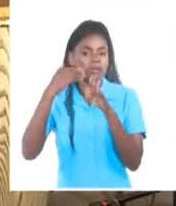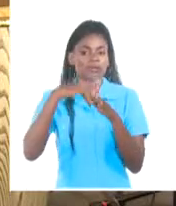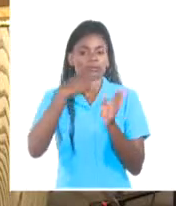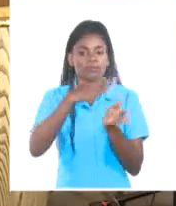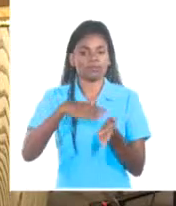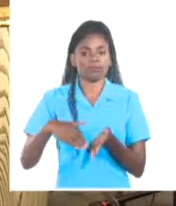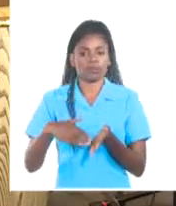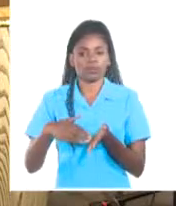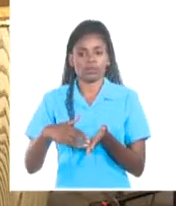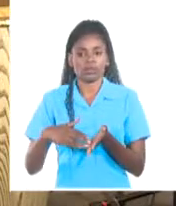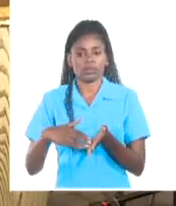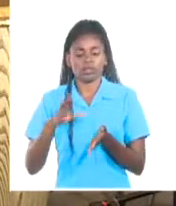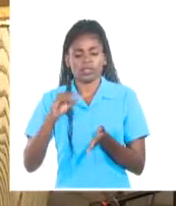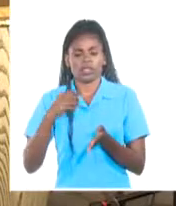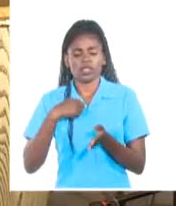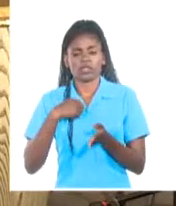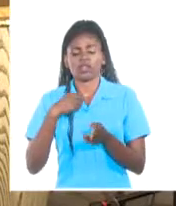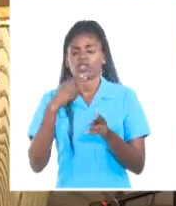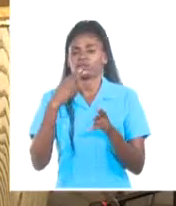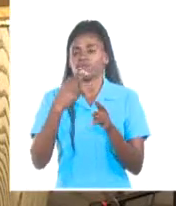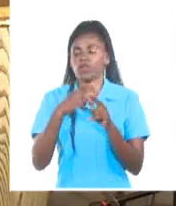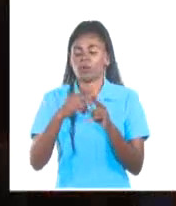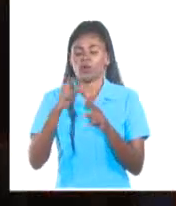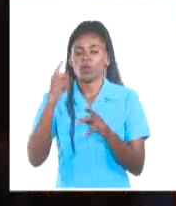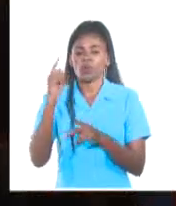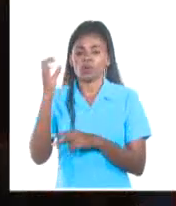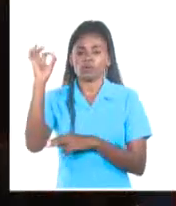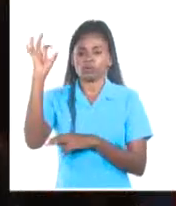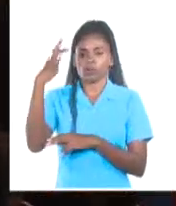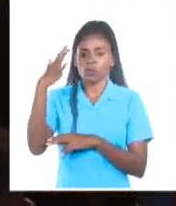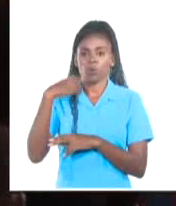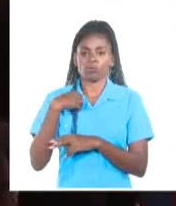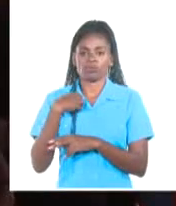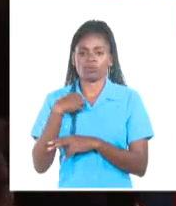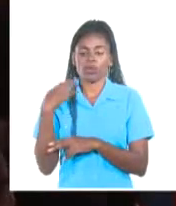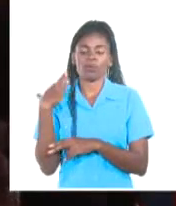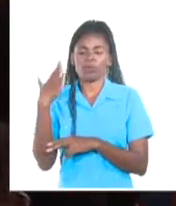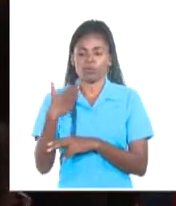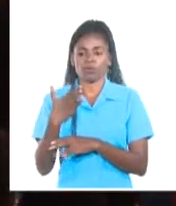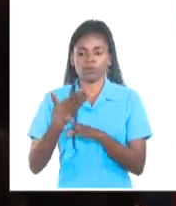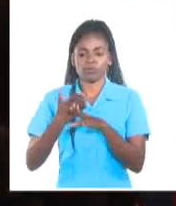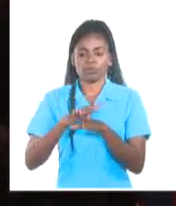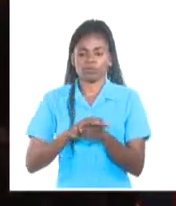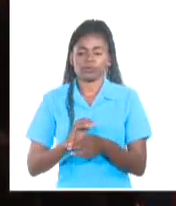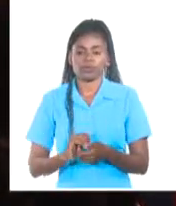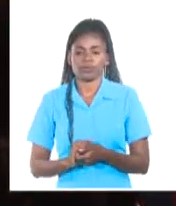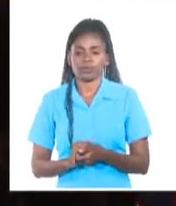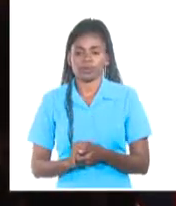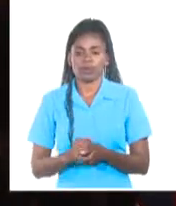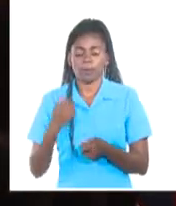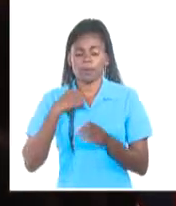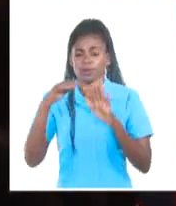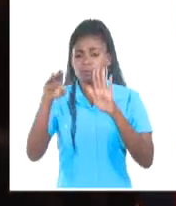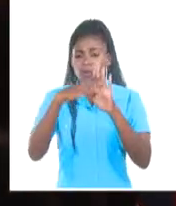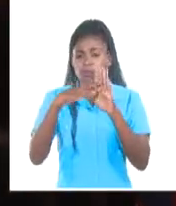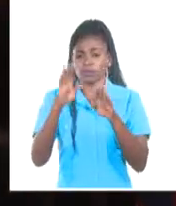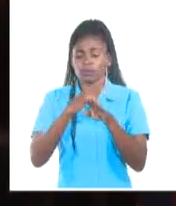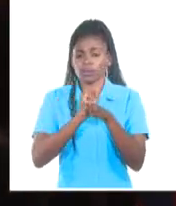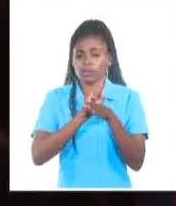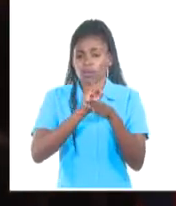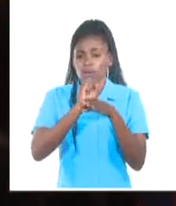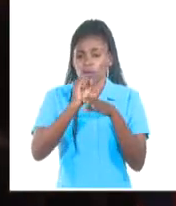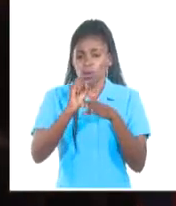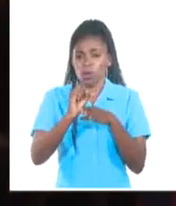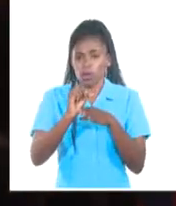como una luz, como una esperanza al final, musicalmente. Al programa del concierto se sumaron las obras Ritual,